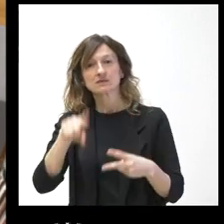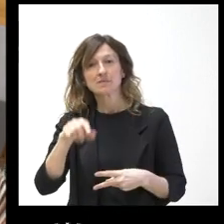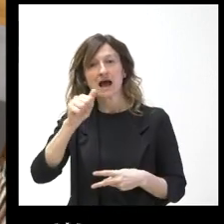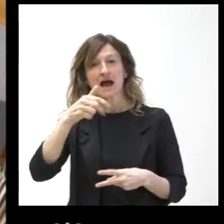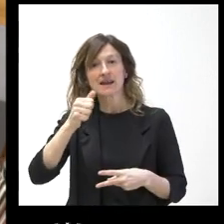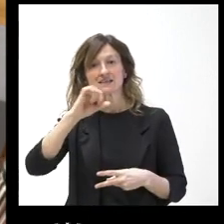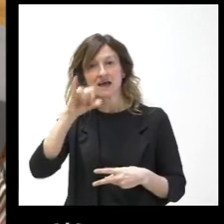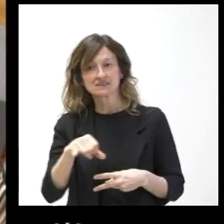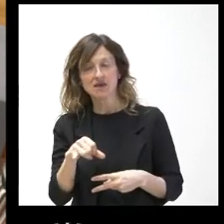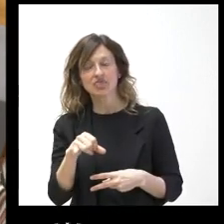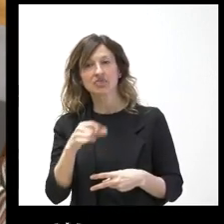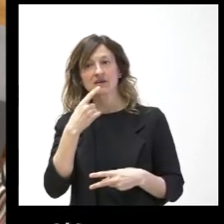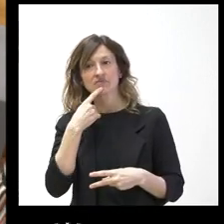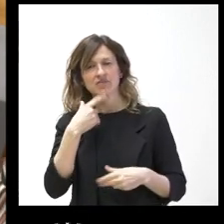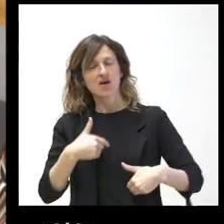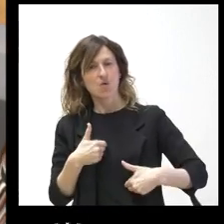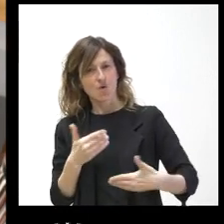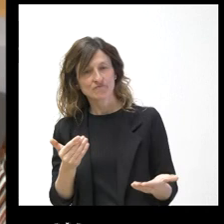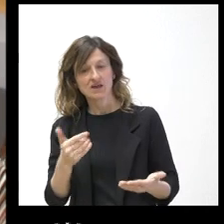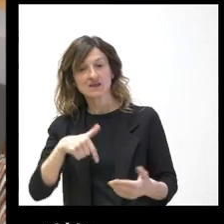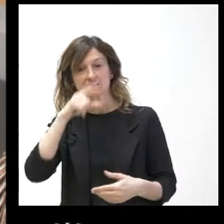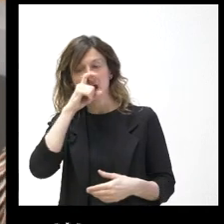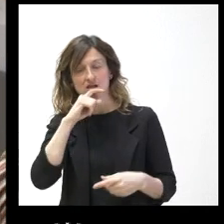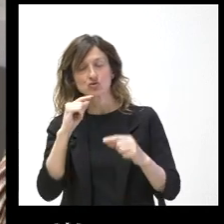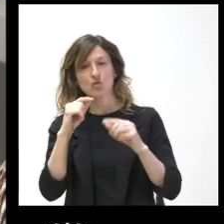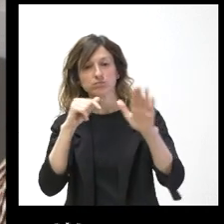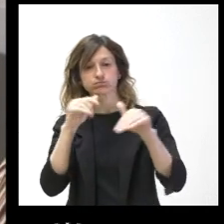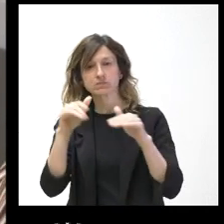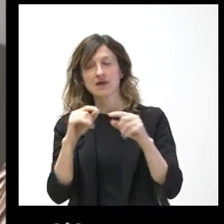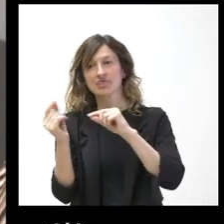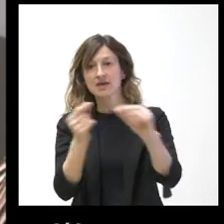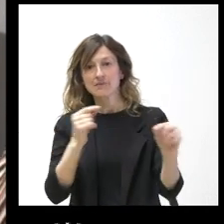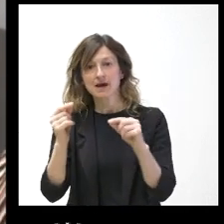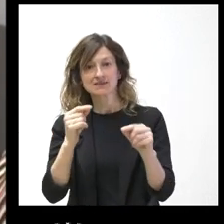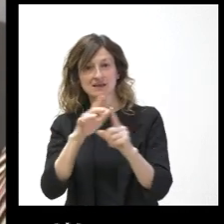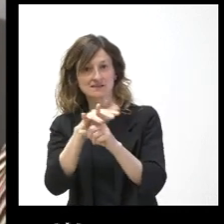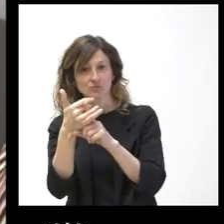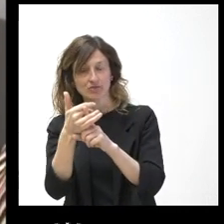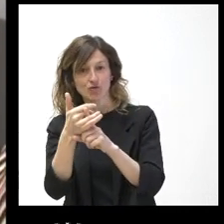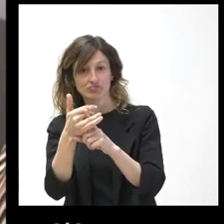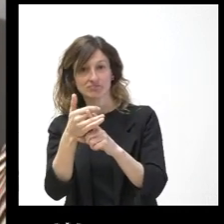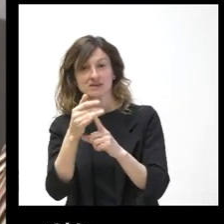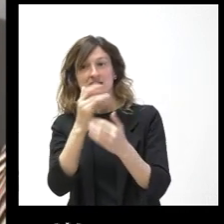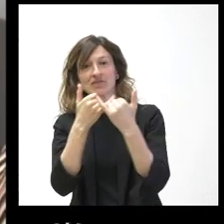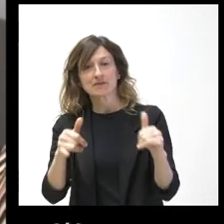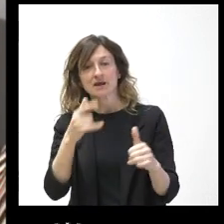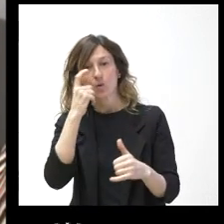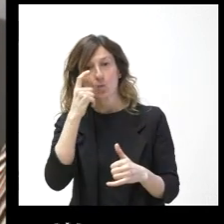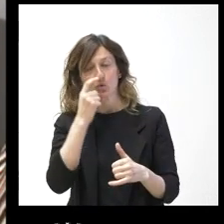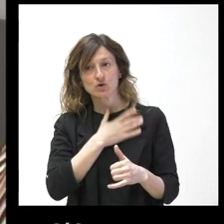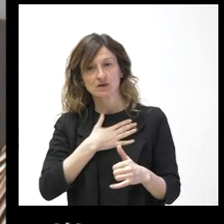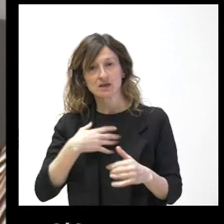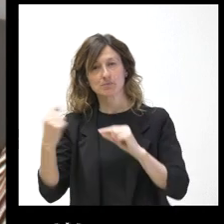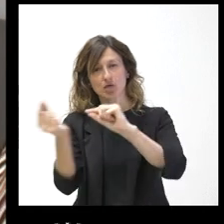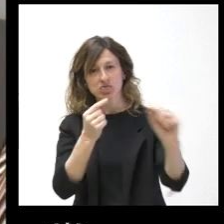ha pedido, ha confiado en que se convoque este año el debate sobre el estado de la comunidad, que se celebre en junio, porque dice que hay mucho que